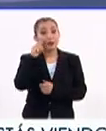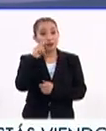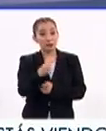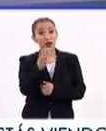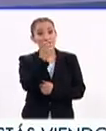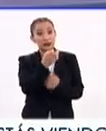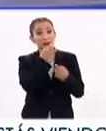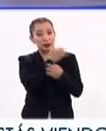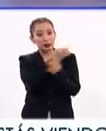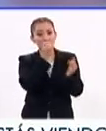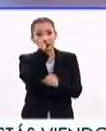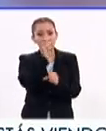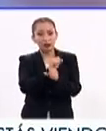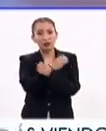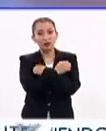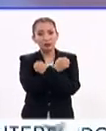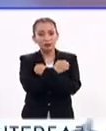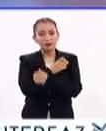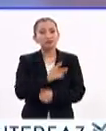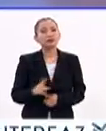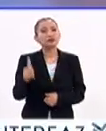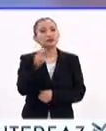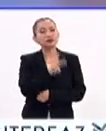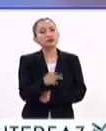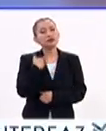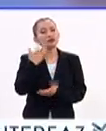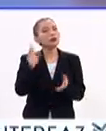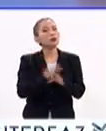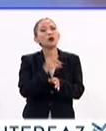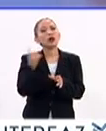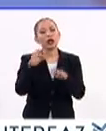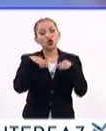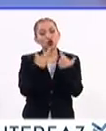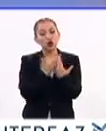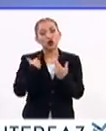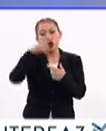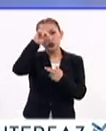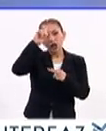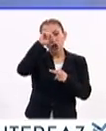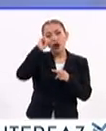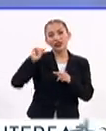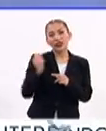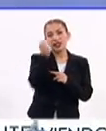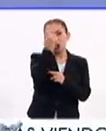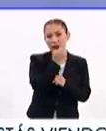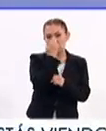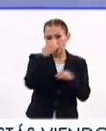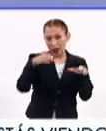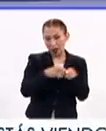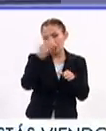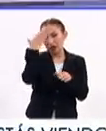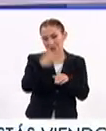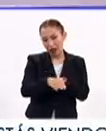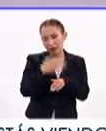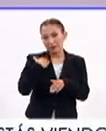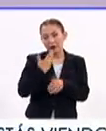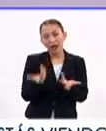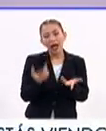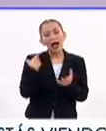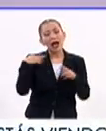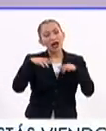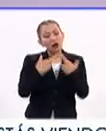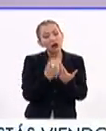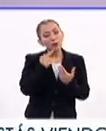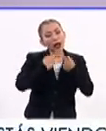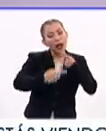vimos este mensaje del Secretario de Educación Pública, con motivo de las reuniones de los Consejos Técnicos Escolares, que como usted sabe bien, pues